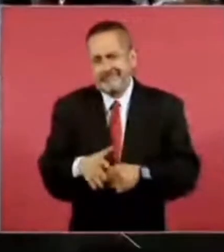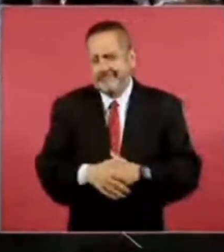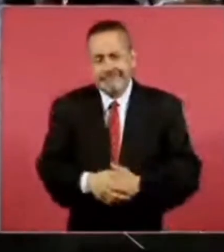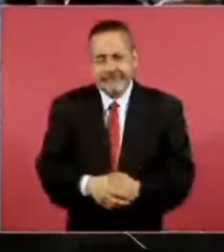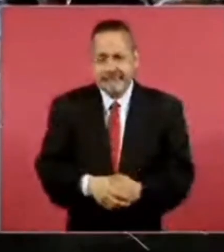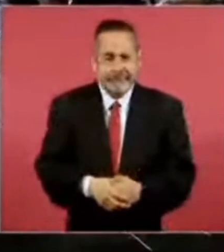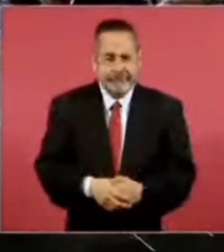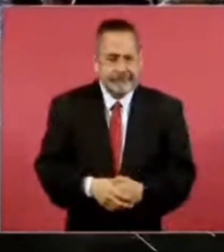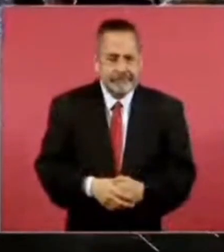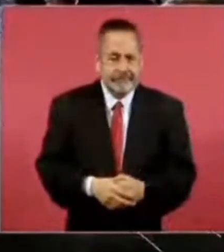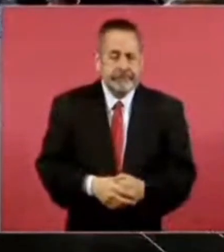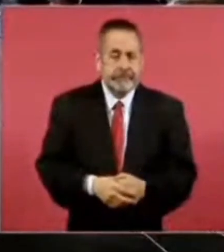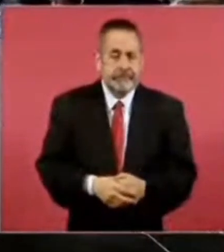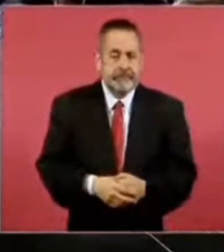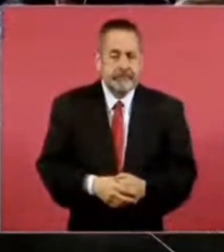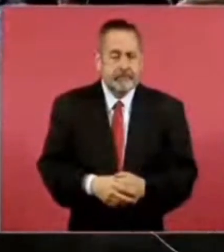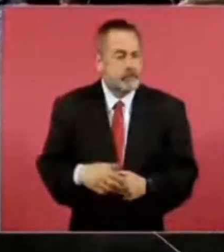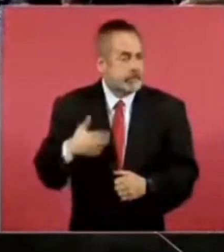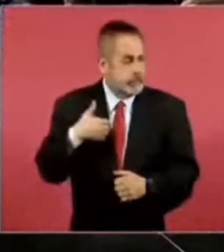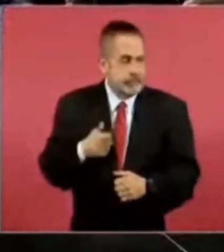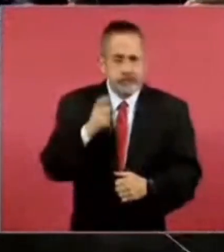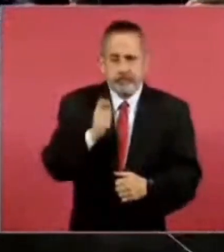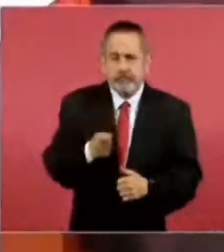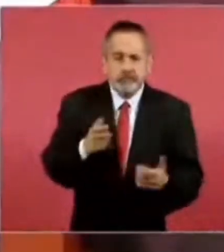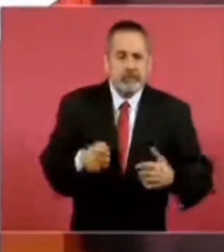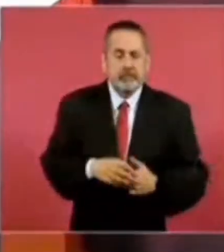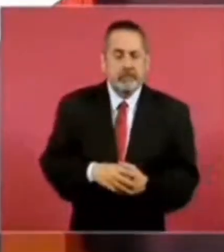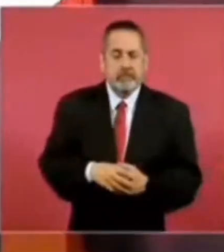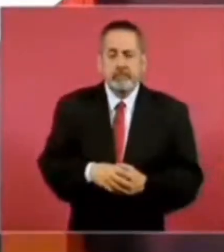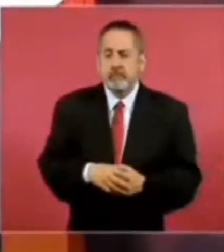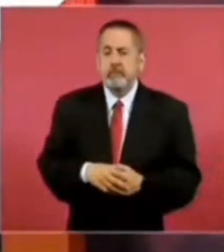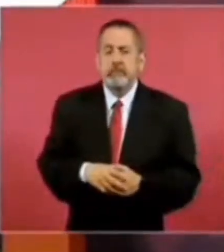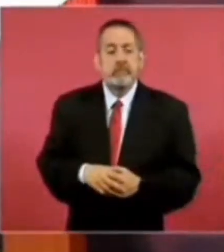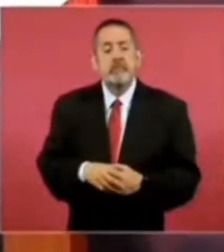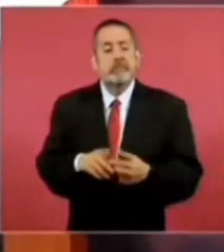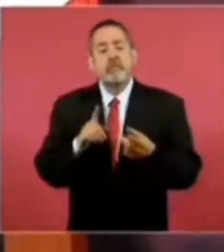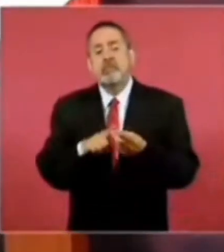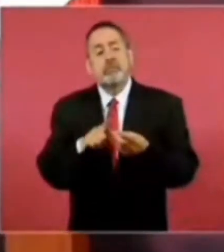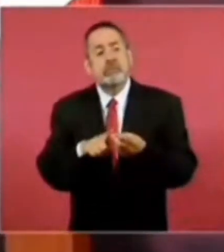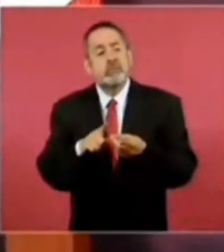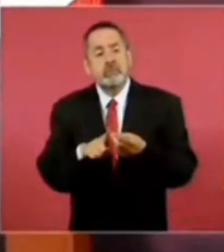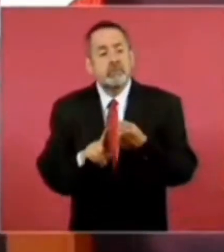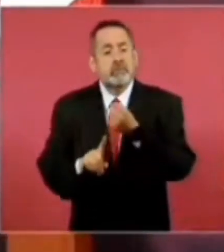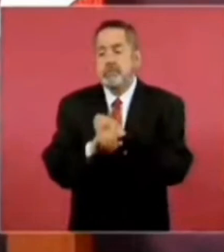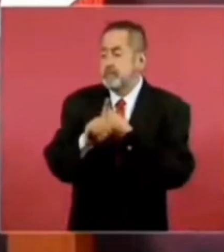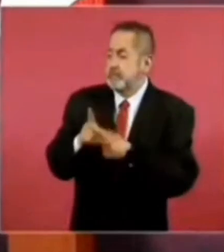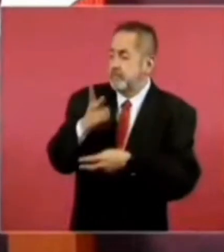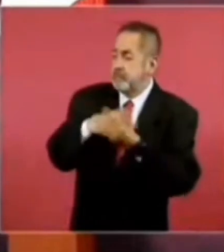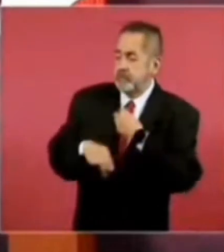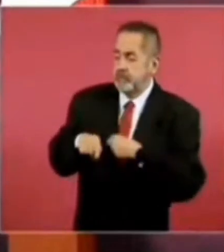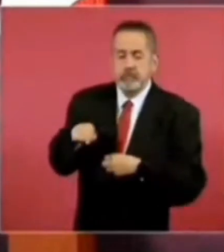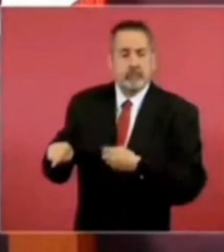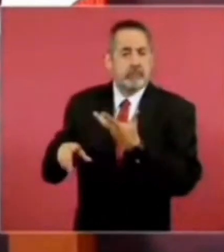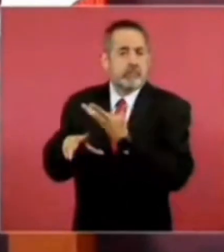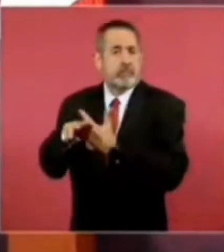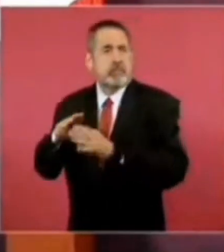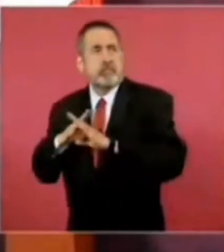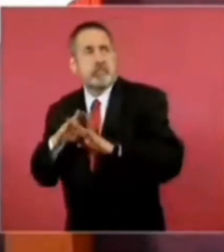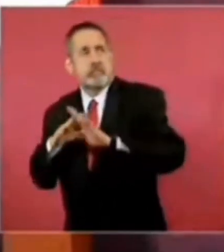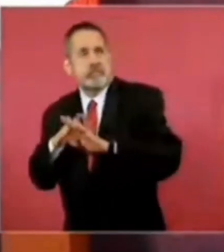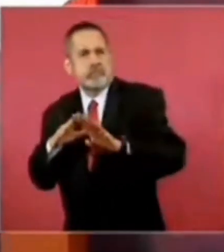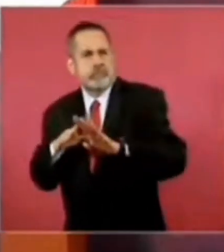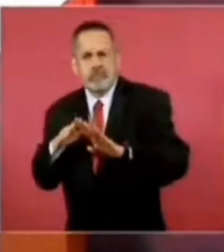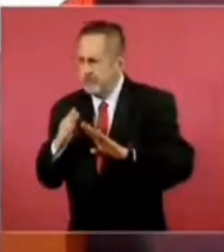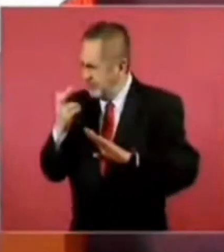entender el origen del problema. La gente no sale de sus pueblos,